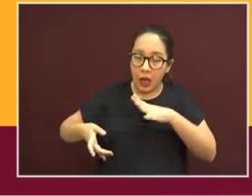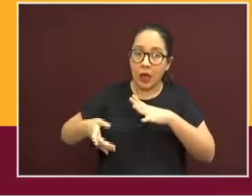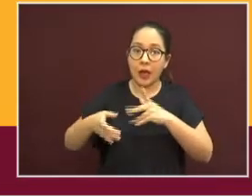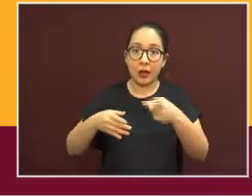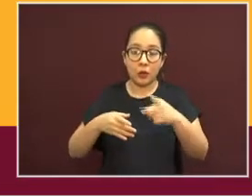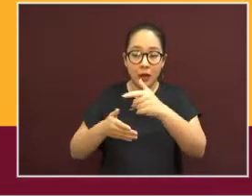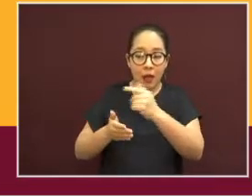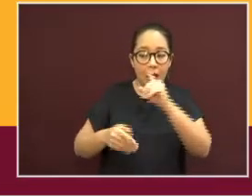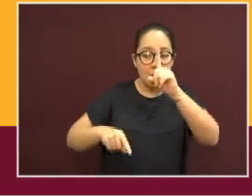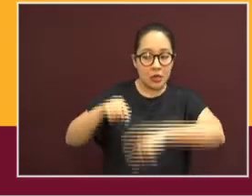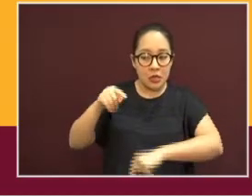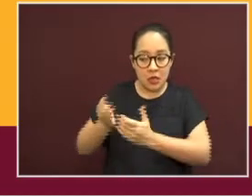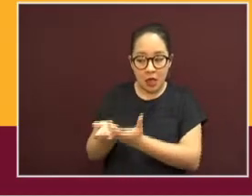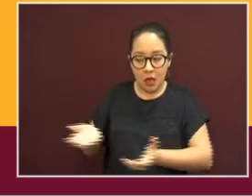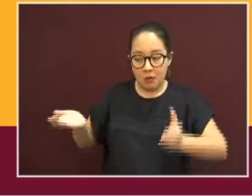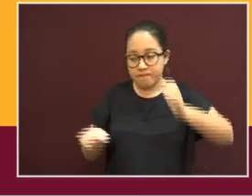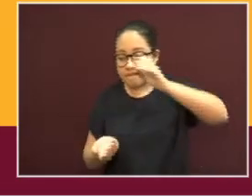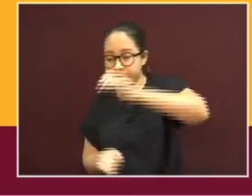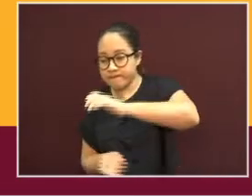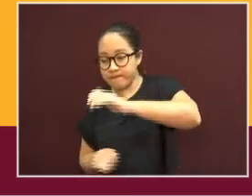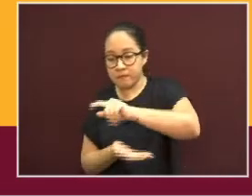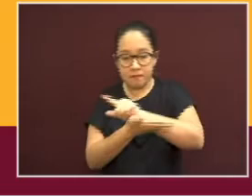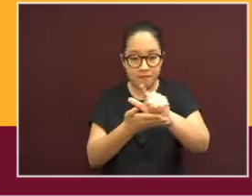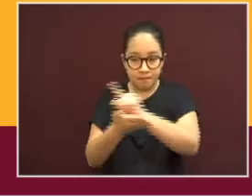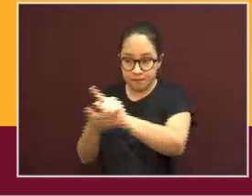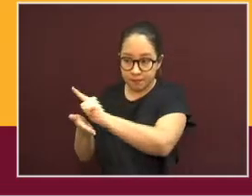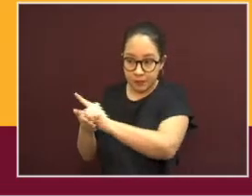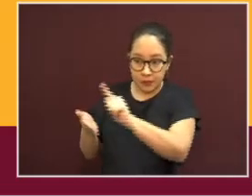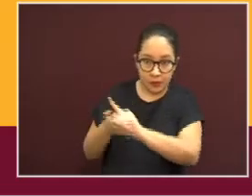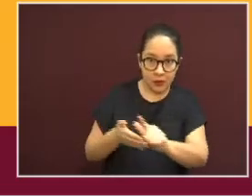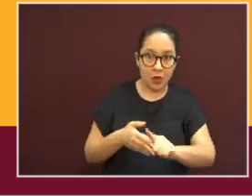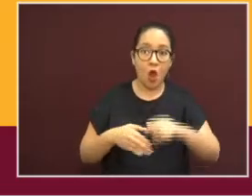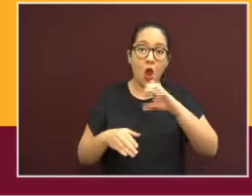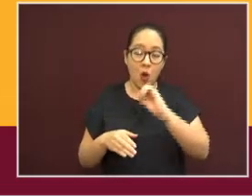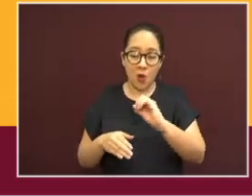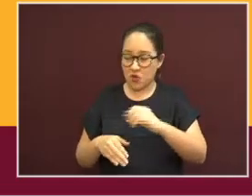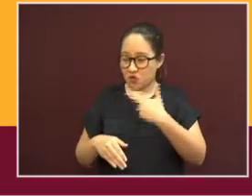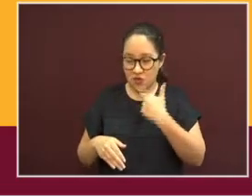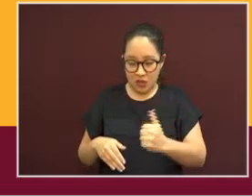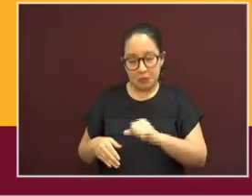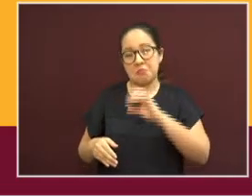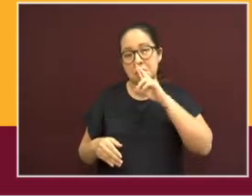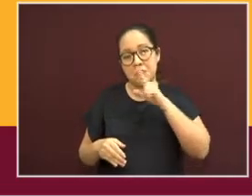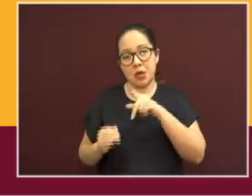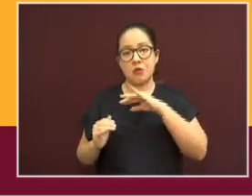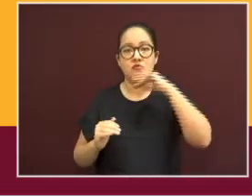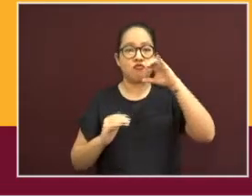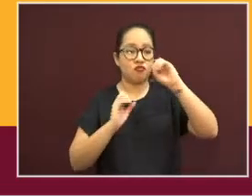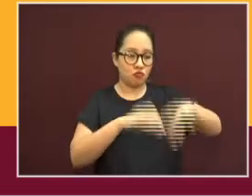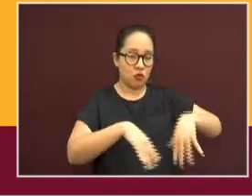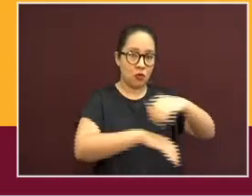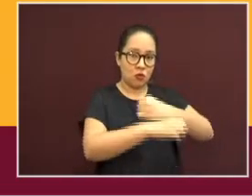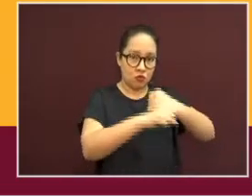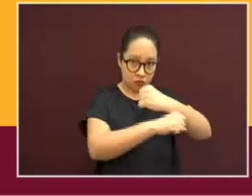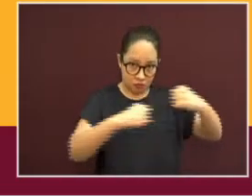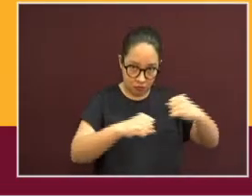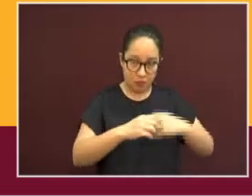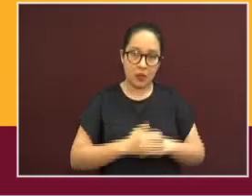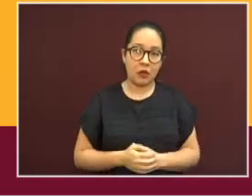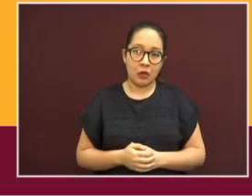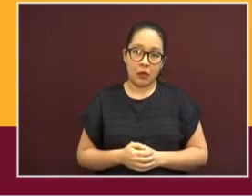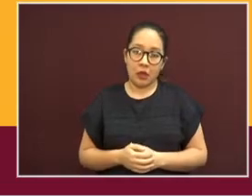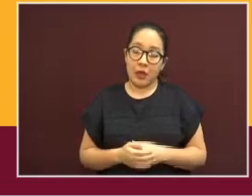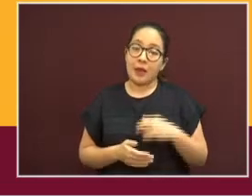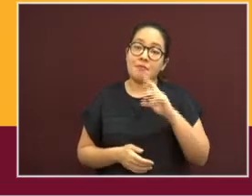voltea y tira. Es mucho más sencillo y menos dañino para el medio ambiente que cada quien elimine los